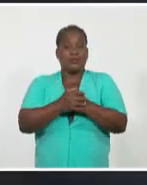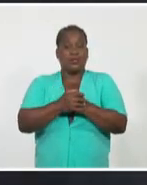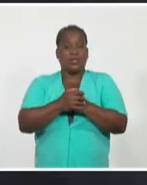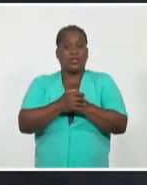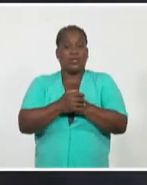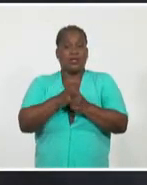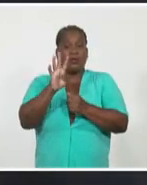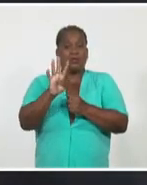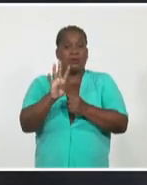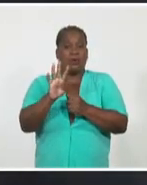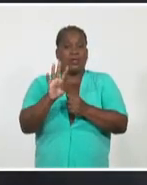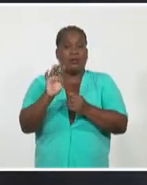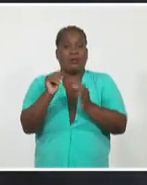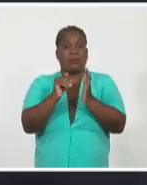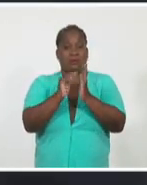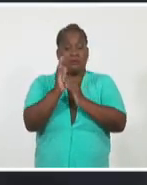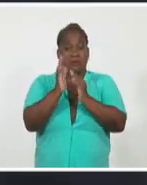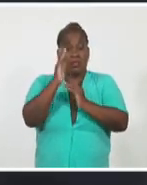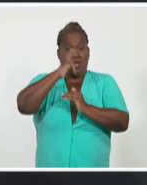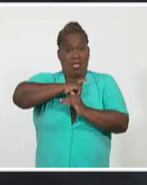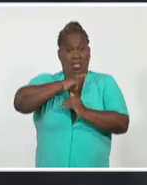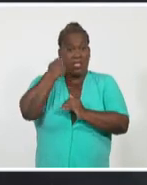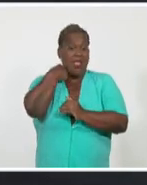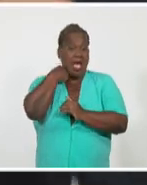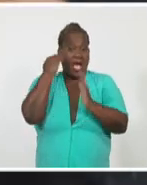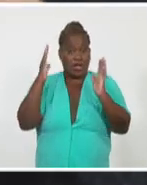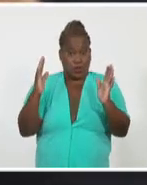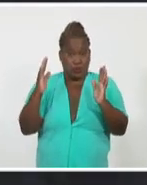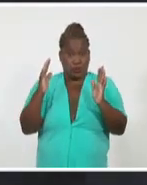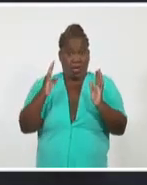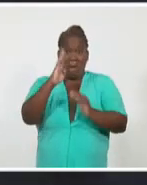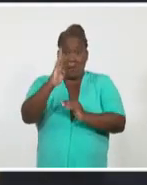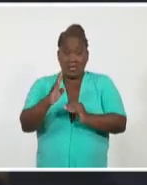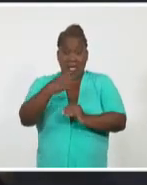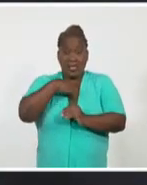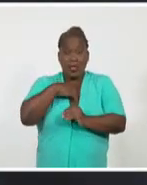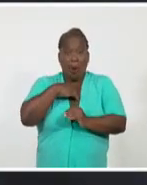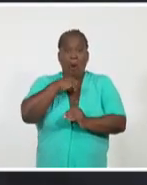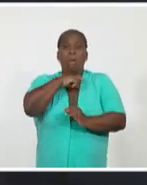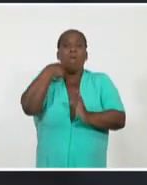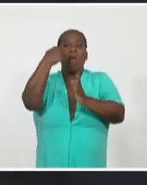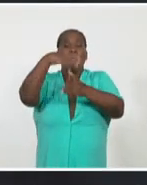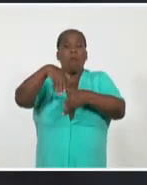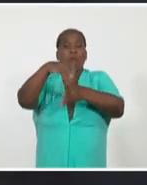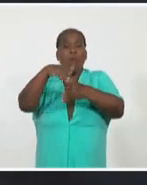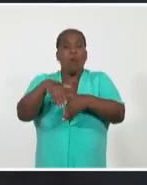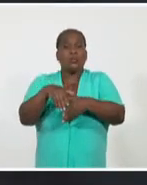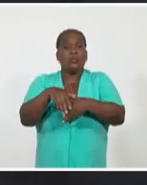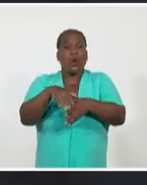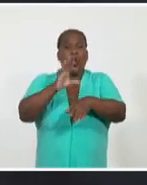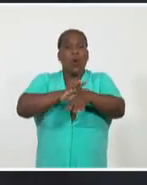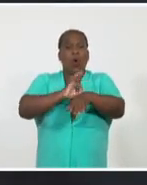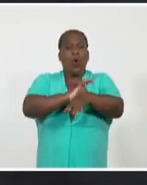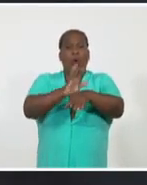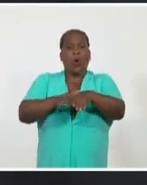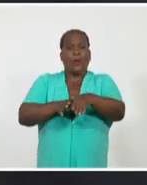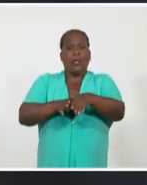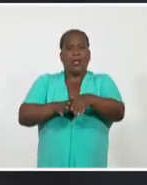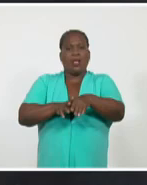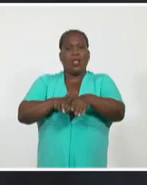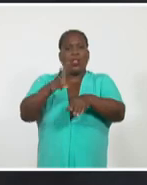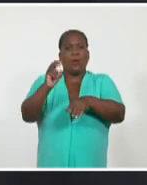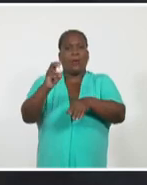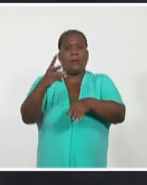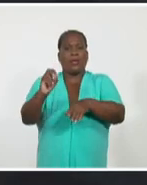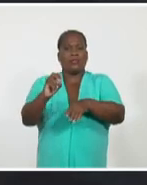meses del año, la nación suramericana ha registrado más muertes por la COVID-19 que en todo el 2020.